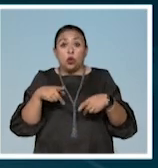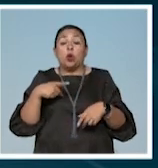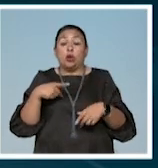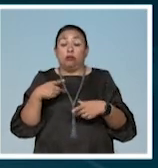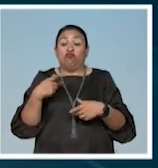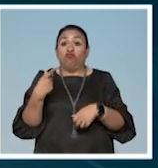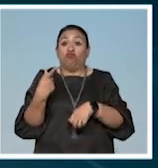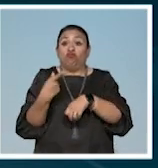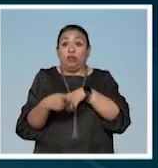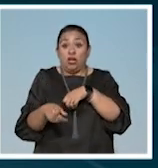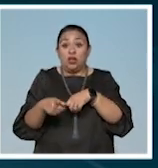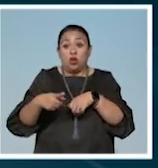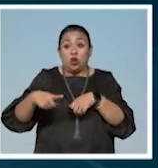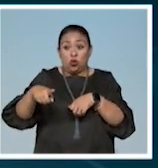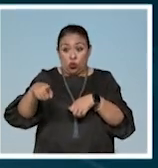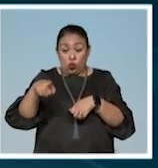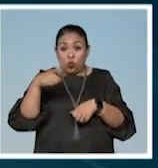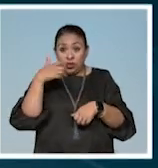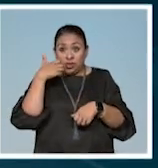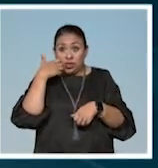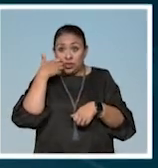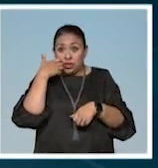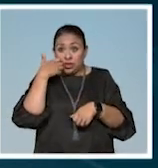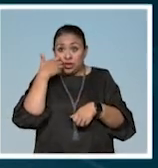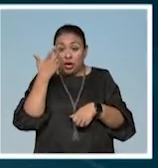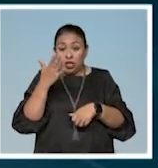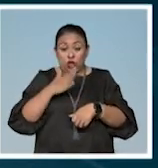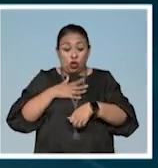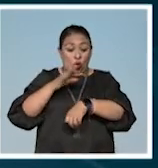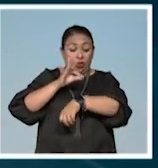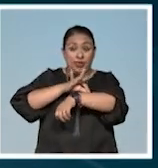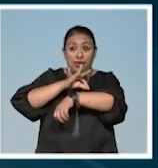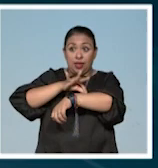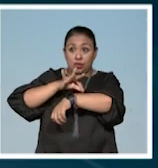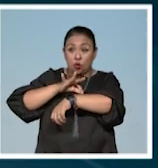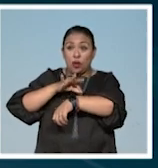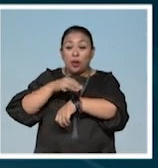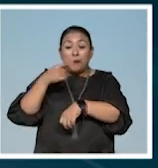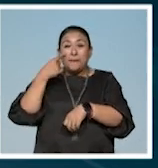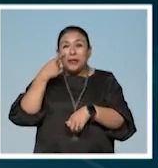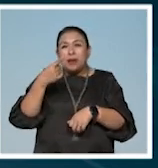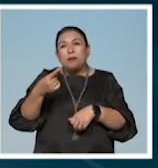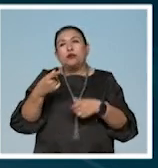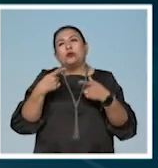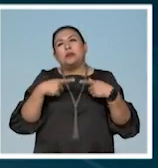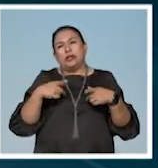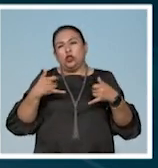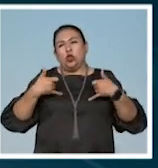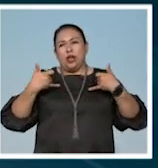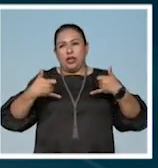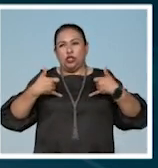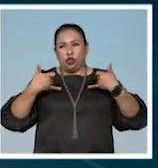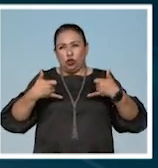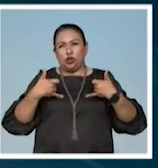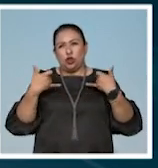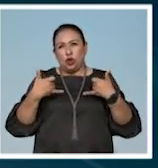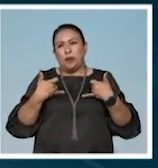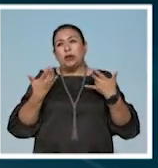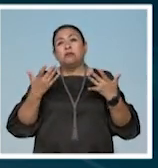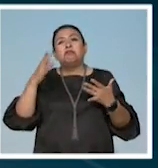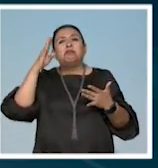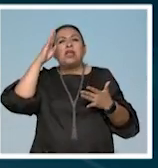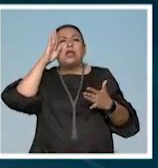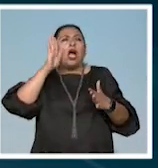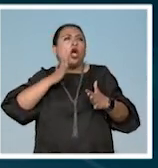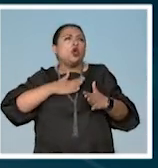riesgo. Las personas que se quieren colocar un tatuaje y que vemos que son poblaciones jóvenes y que creen